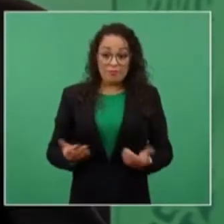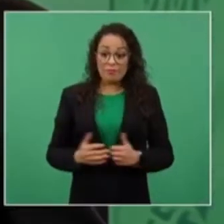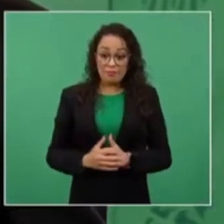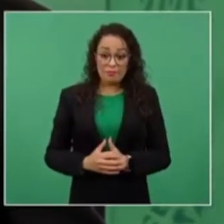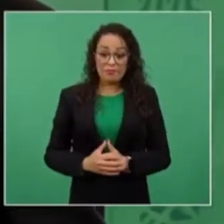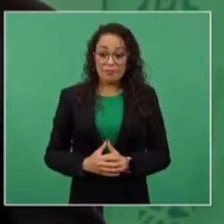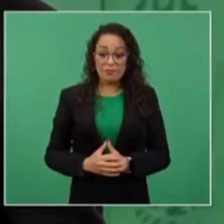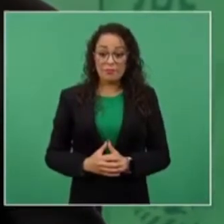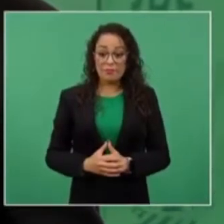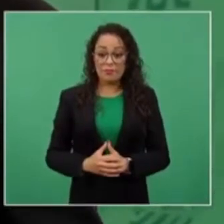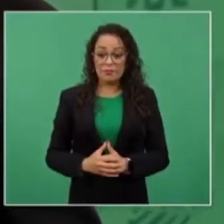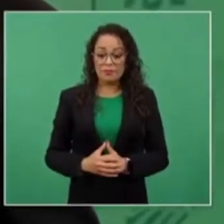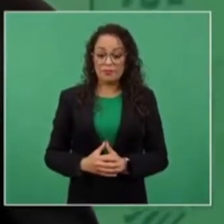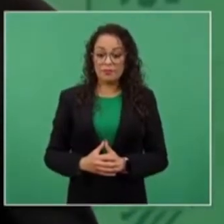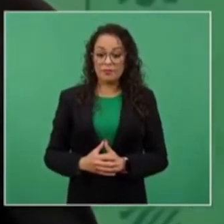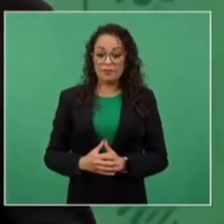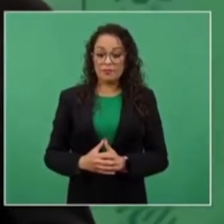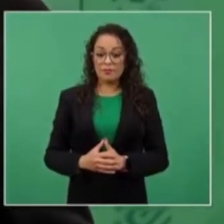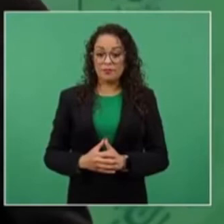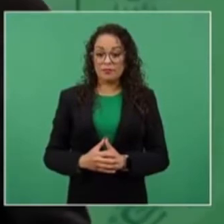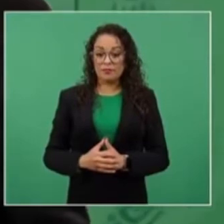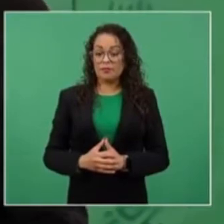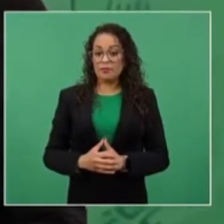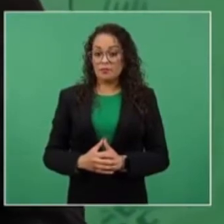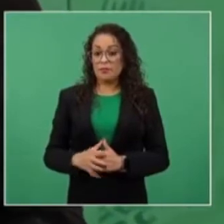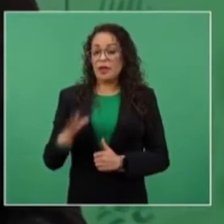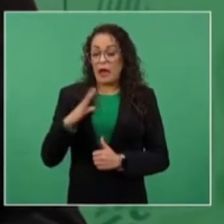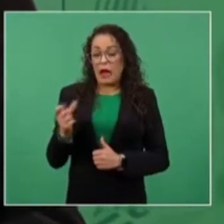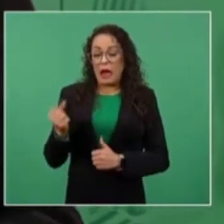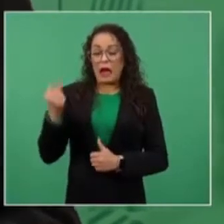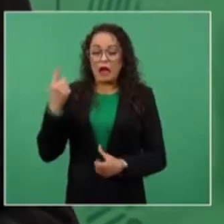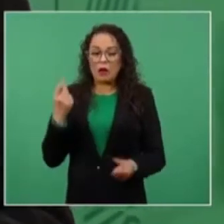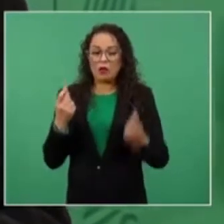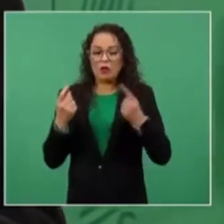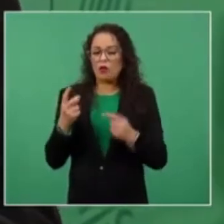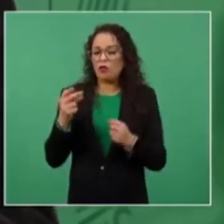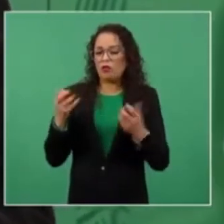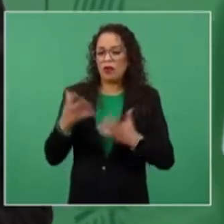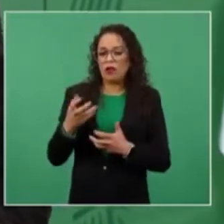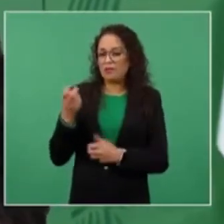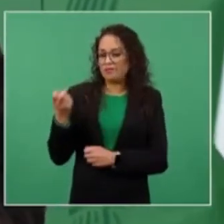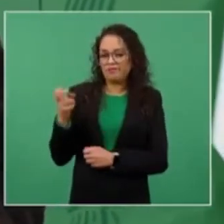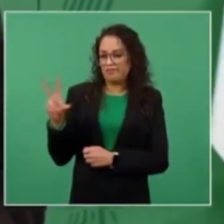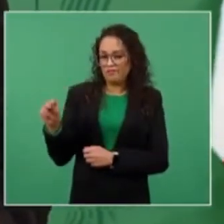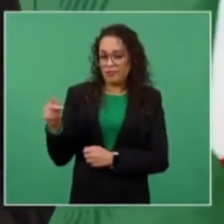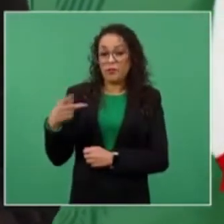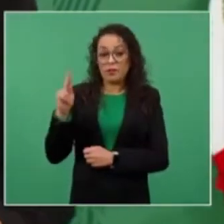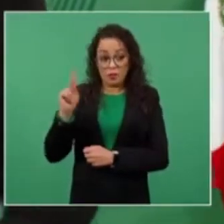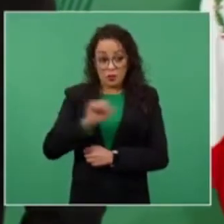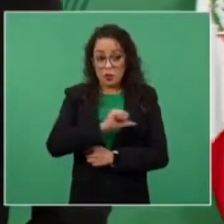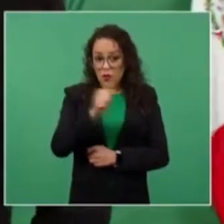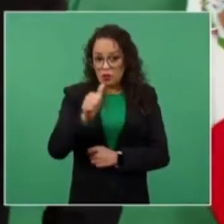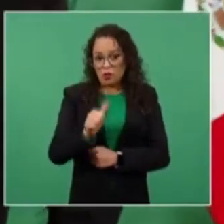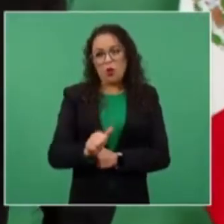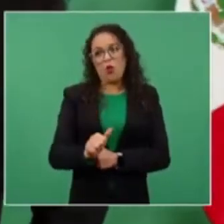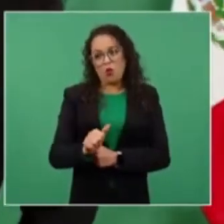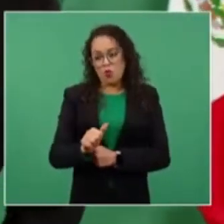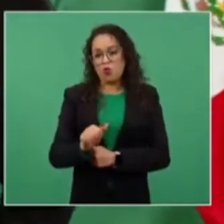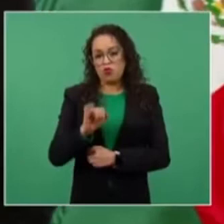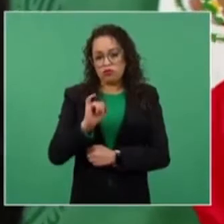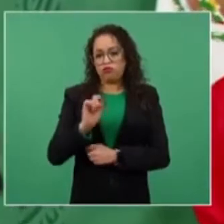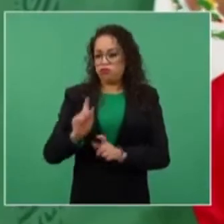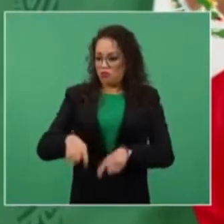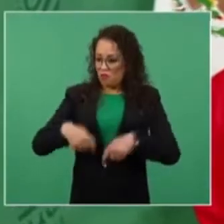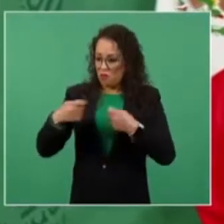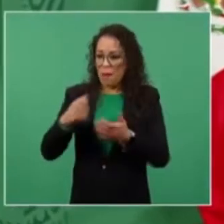Habían excepciones, pero la regla era que entregaban oficios de